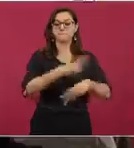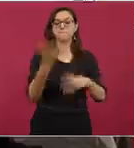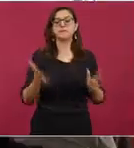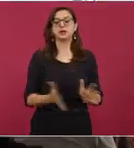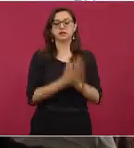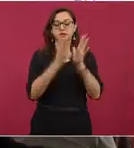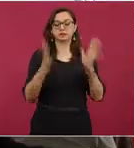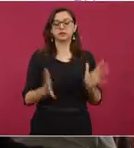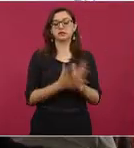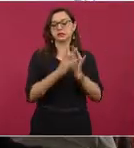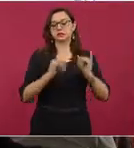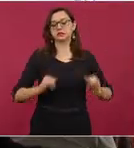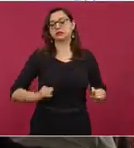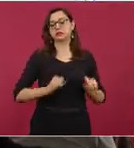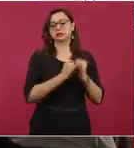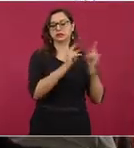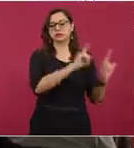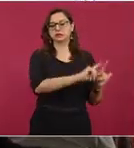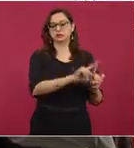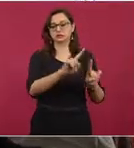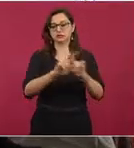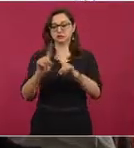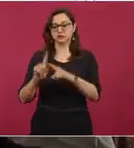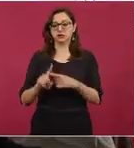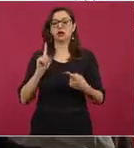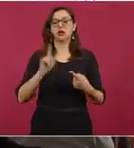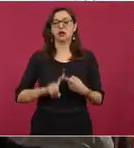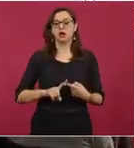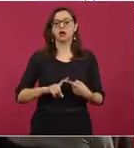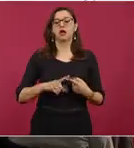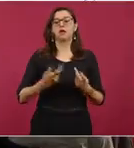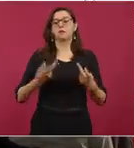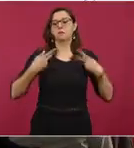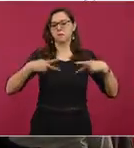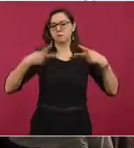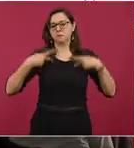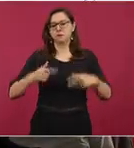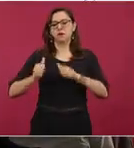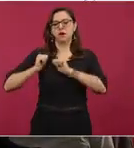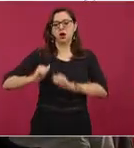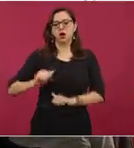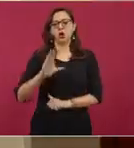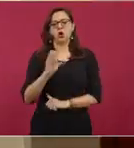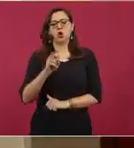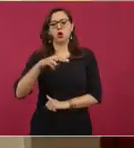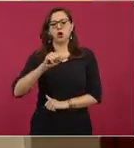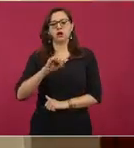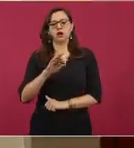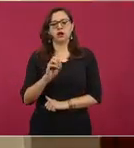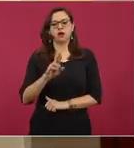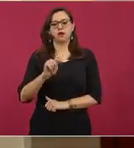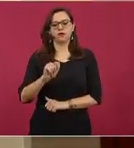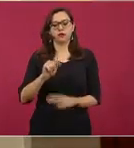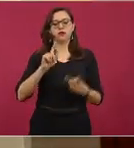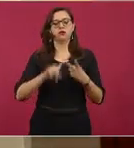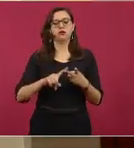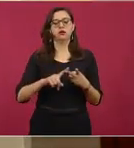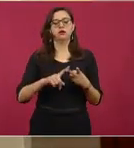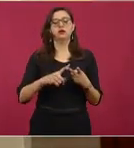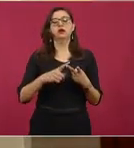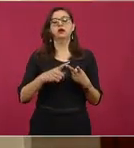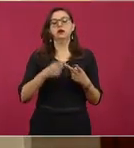diferentes organismos. Por un lado, autoridades civiles, son brigadistas de CONAFOR, brigadistas de Protección Civil